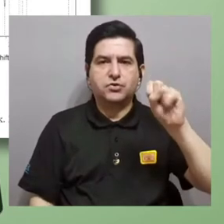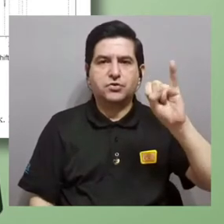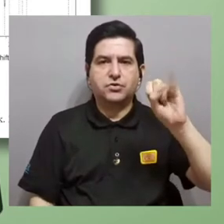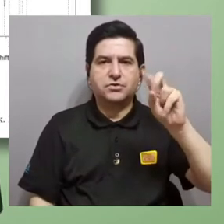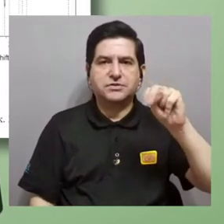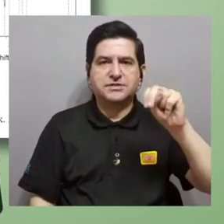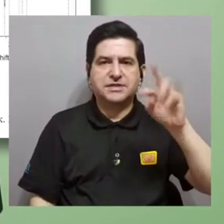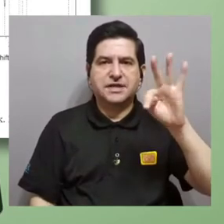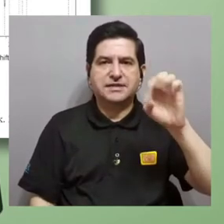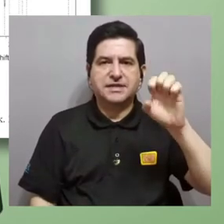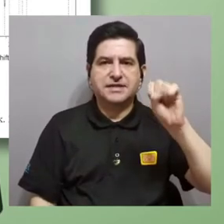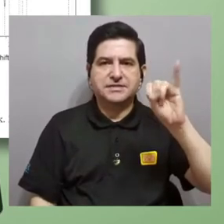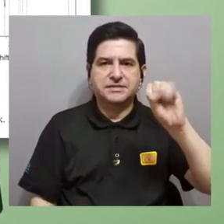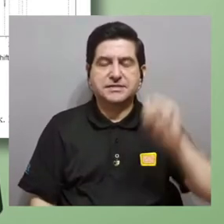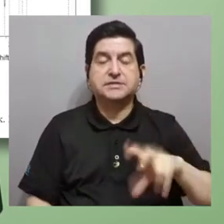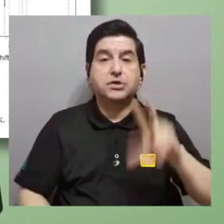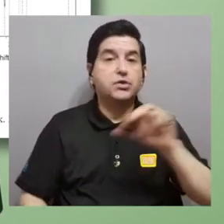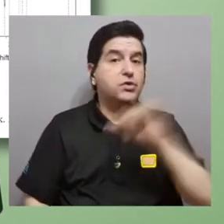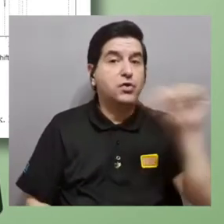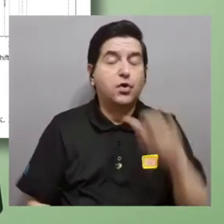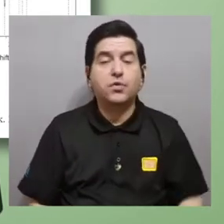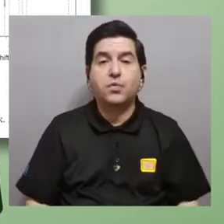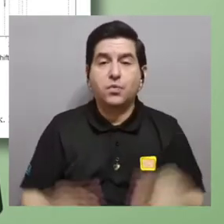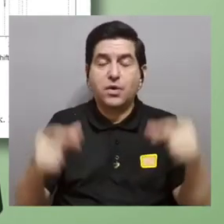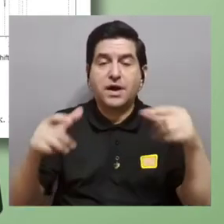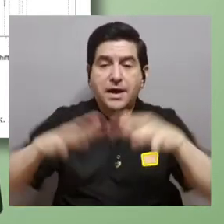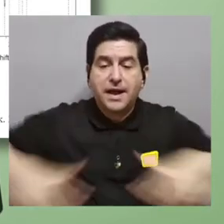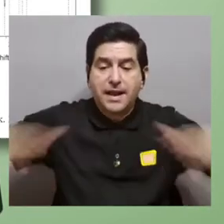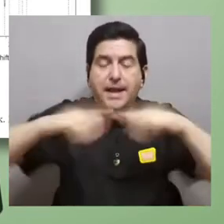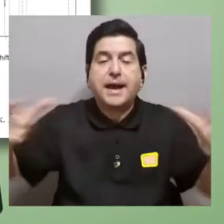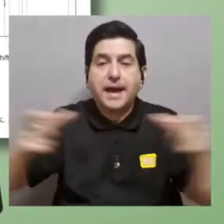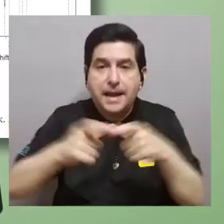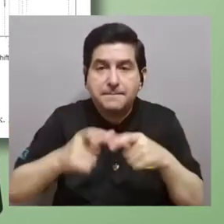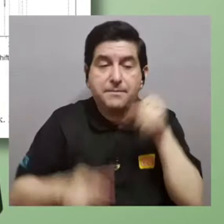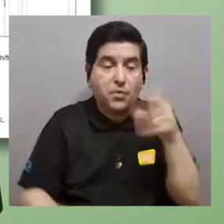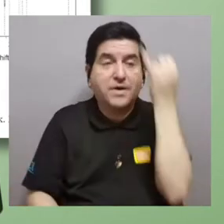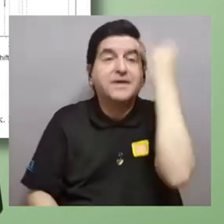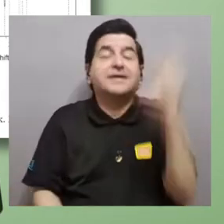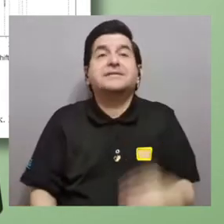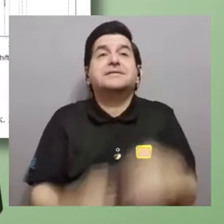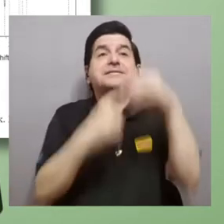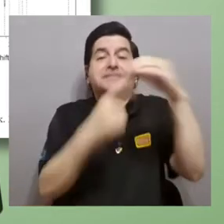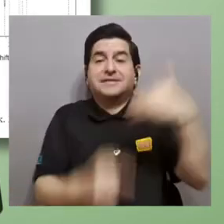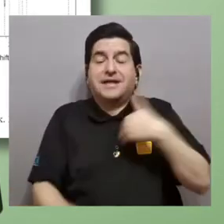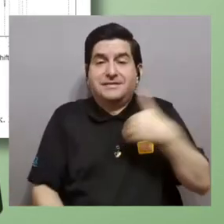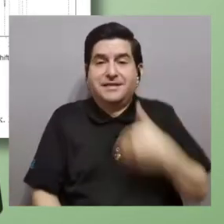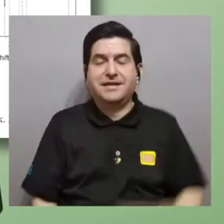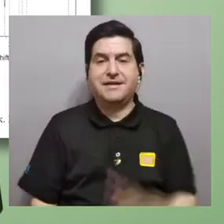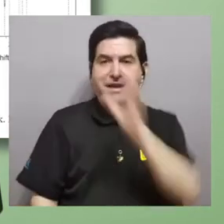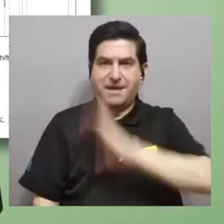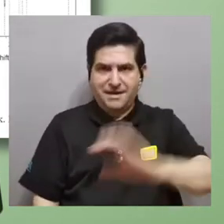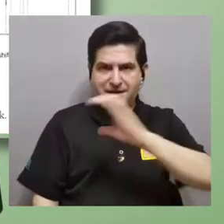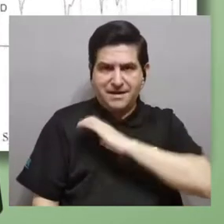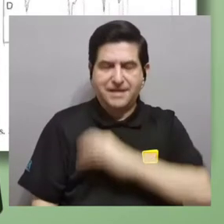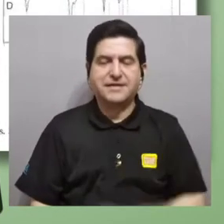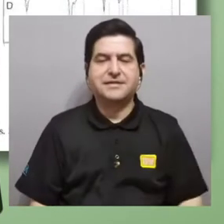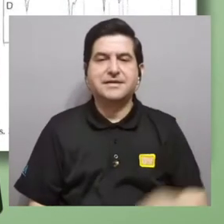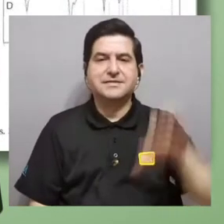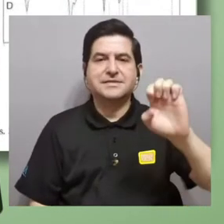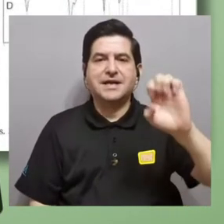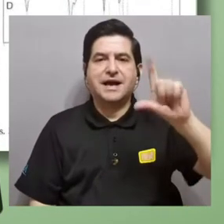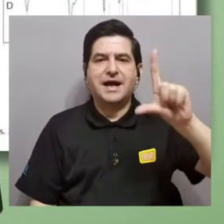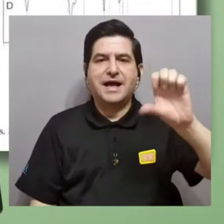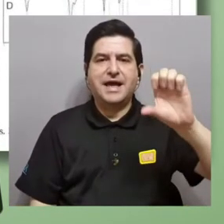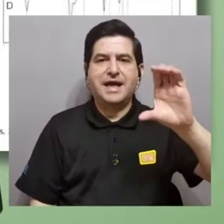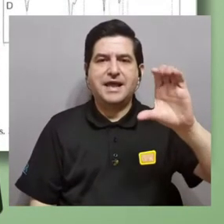No hacía el papel de los campos magnéticos, porque la idea principal del campo magnético es que tienen una propiedad